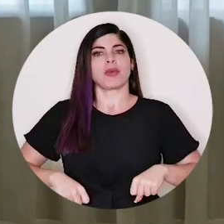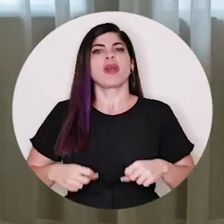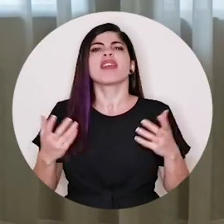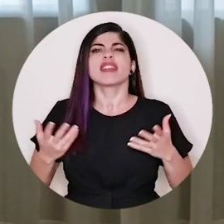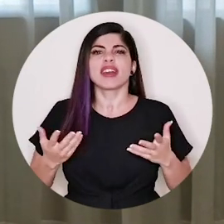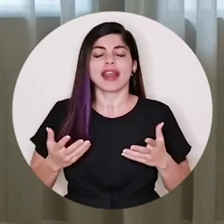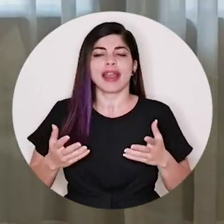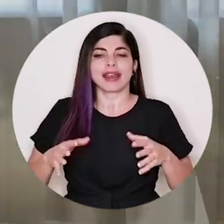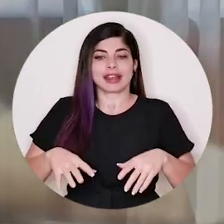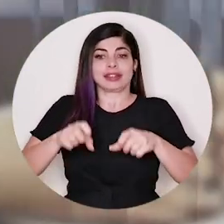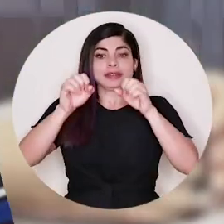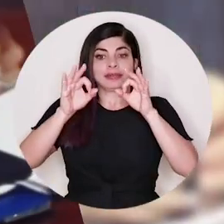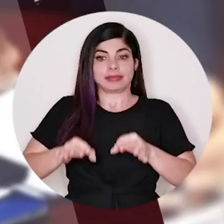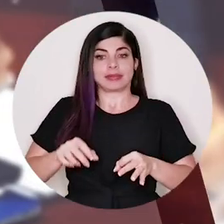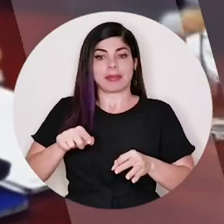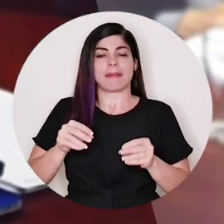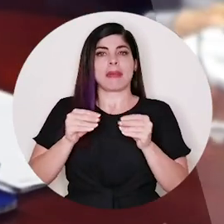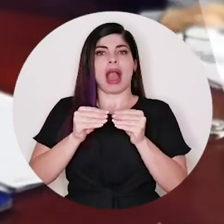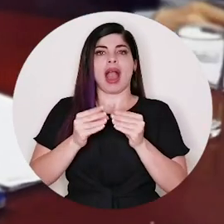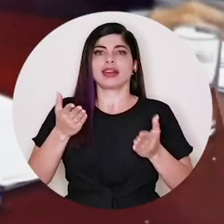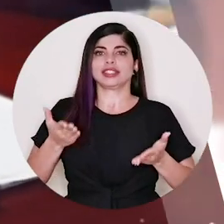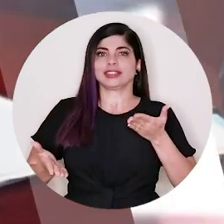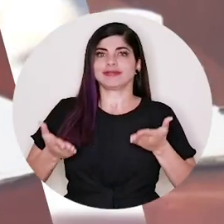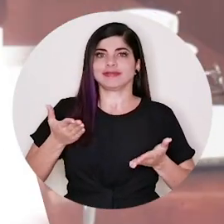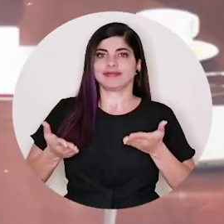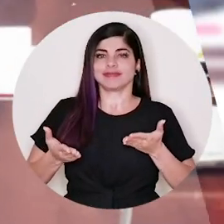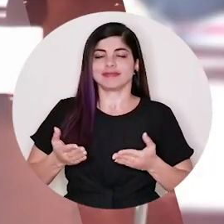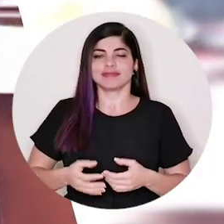decisiones mucho más balanceadas.